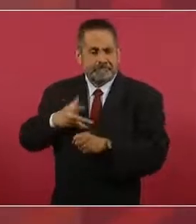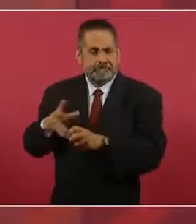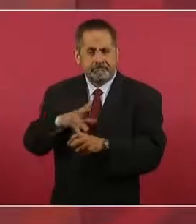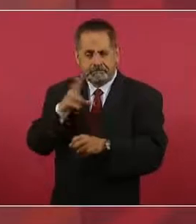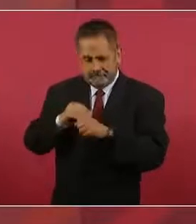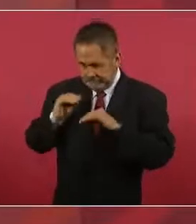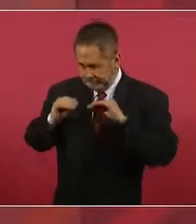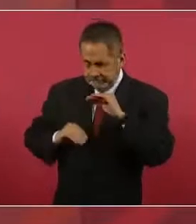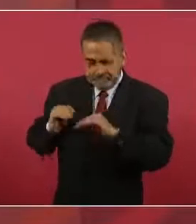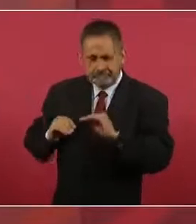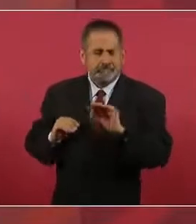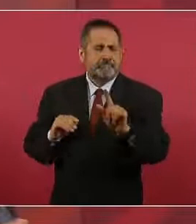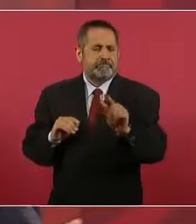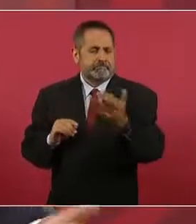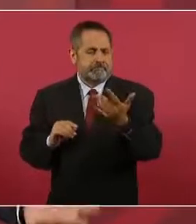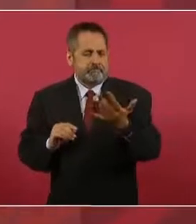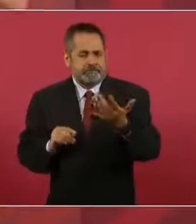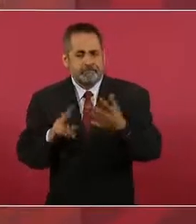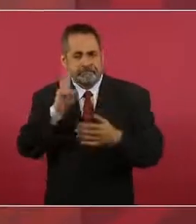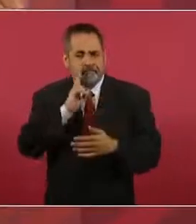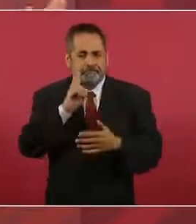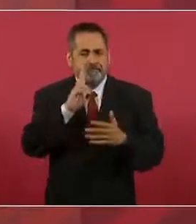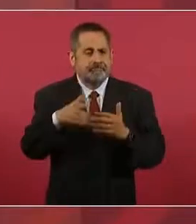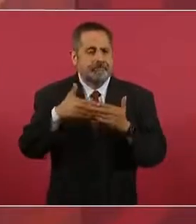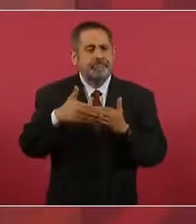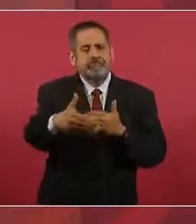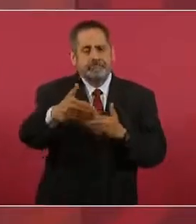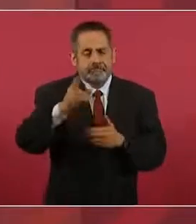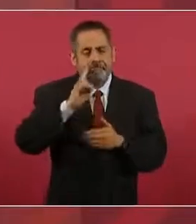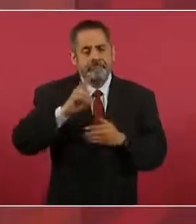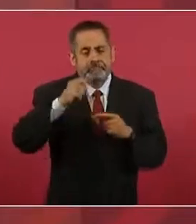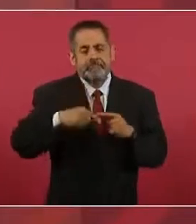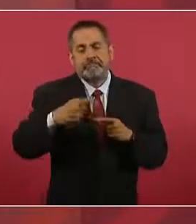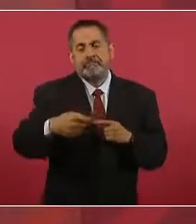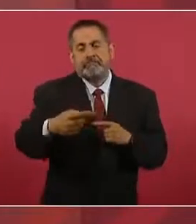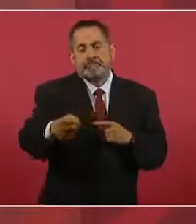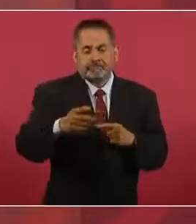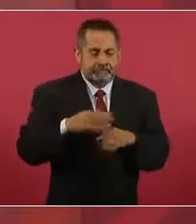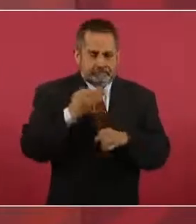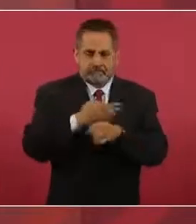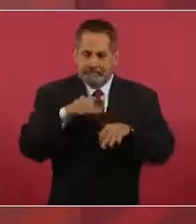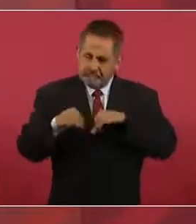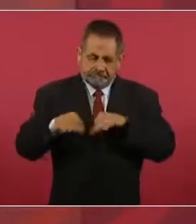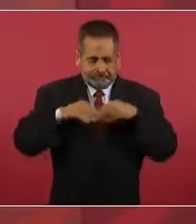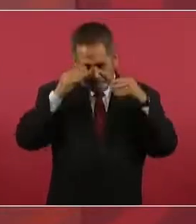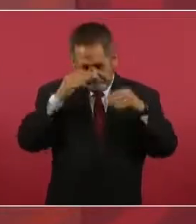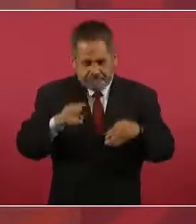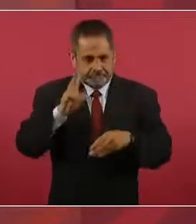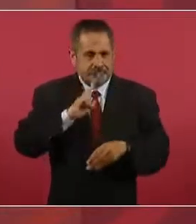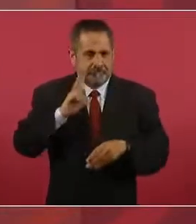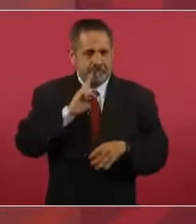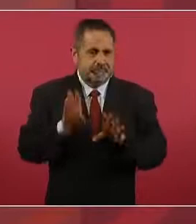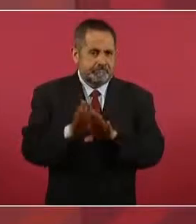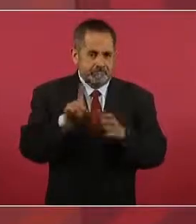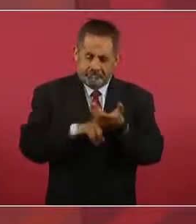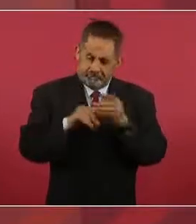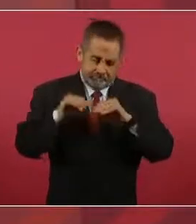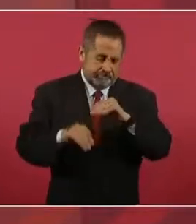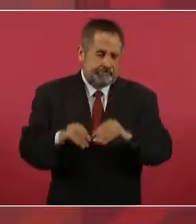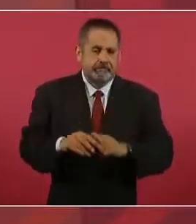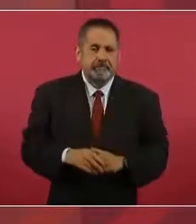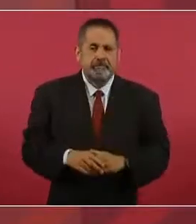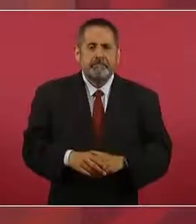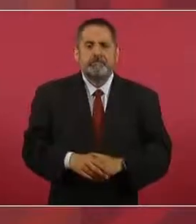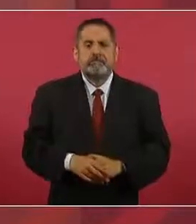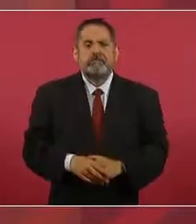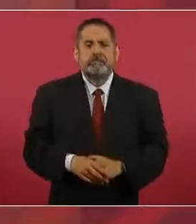cuestión del tiempo, estamos trabajando en eso. ¿Cómo